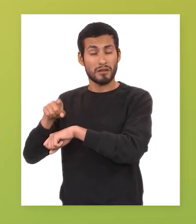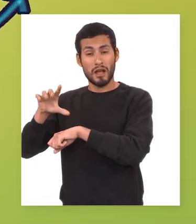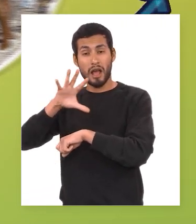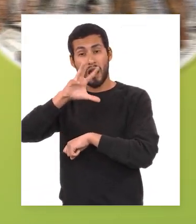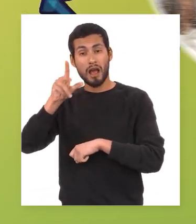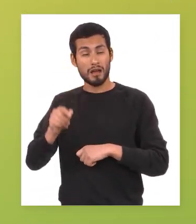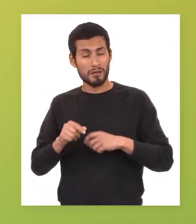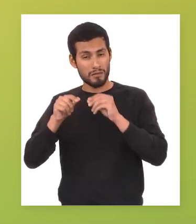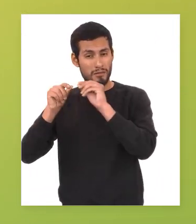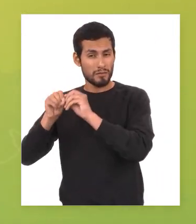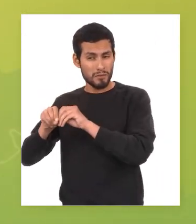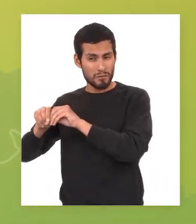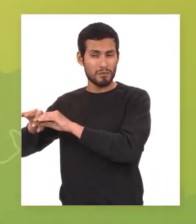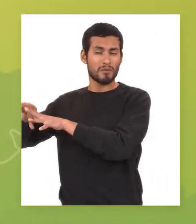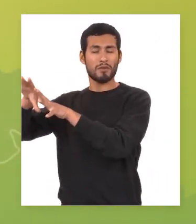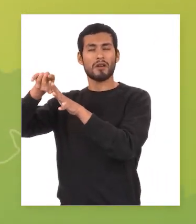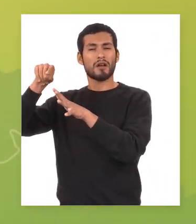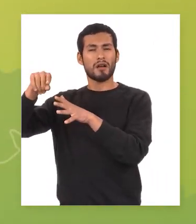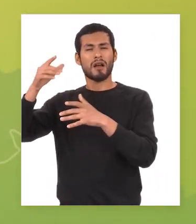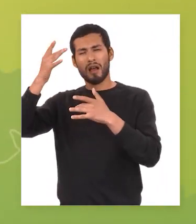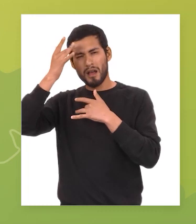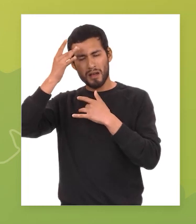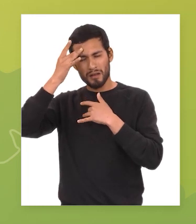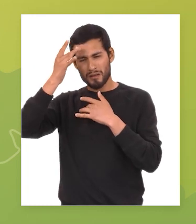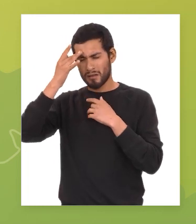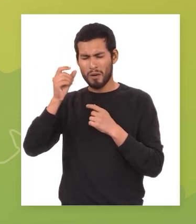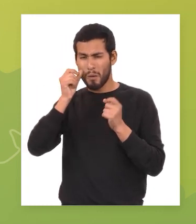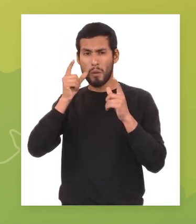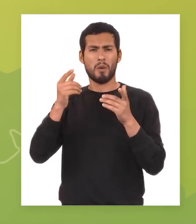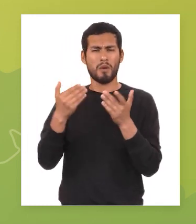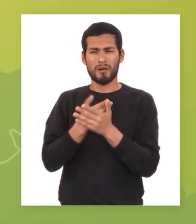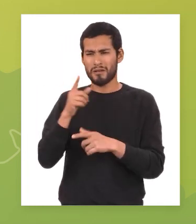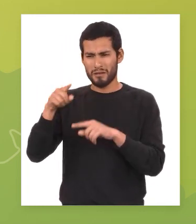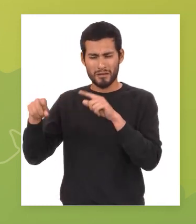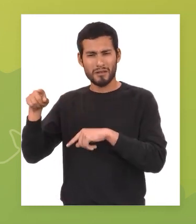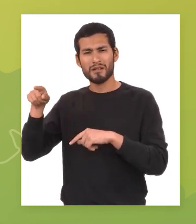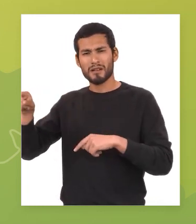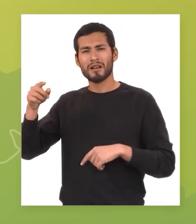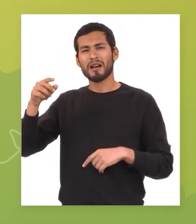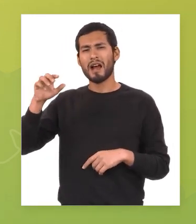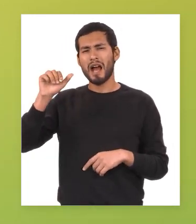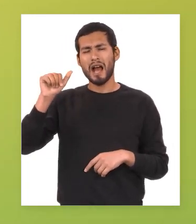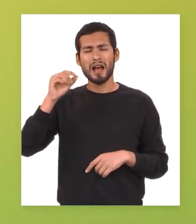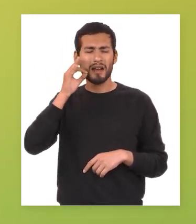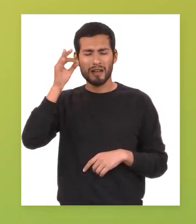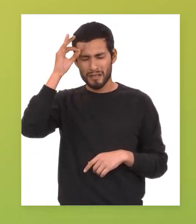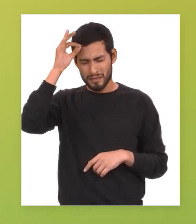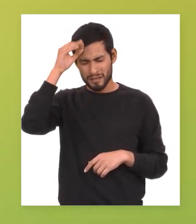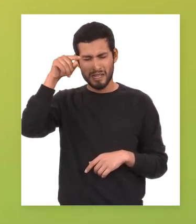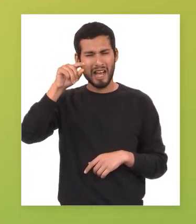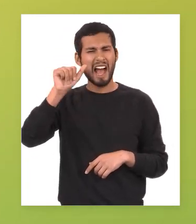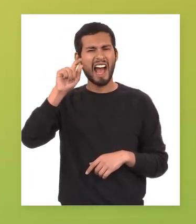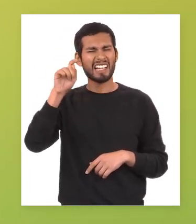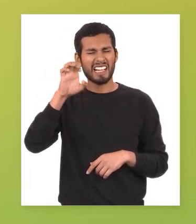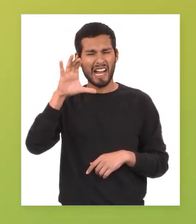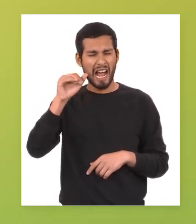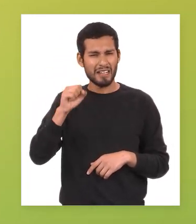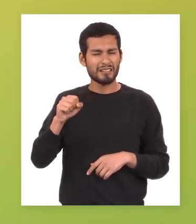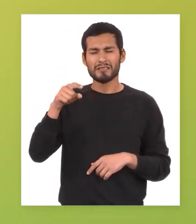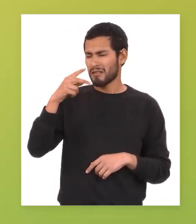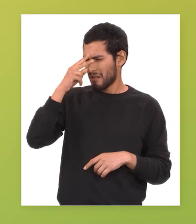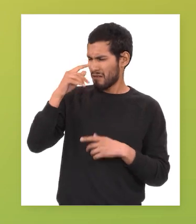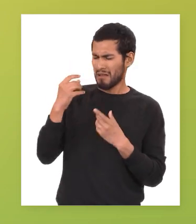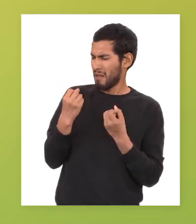africanos se esparcieron enfermedades desconocidas entre los aztecas lo cual desencadenó en